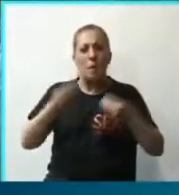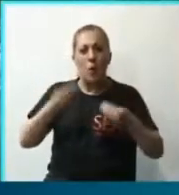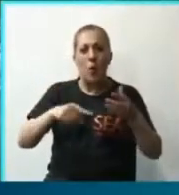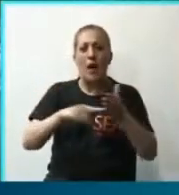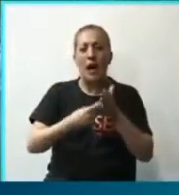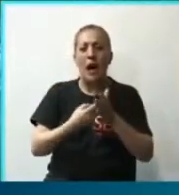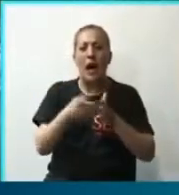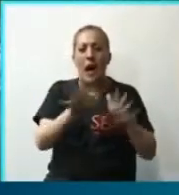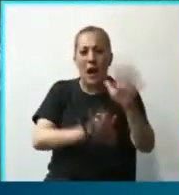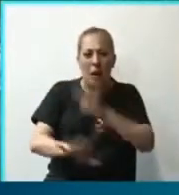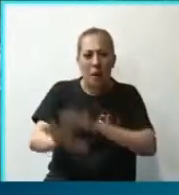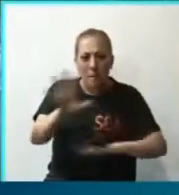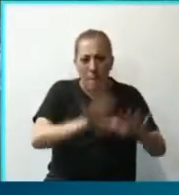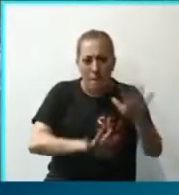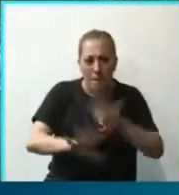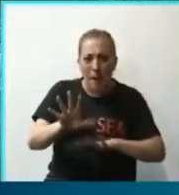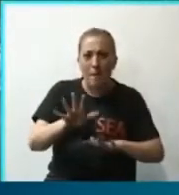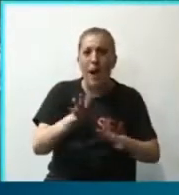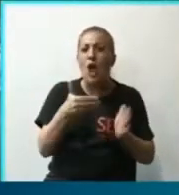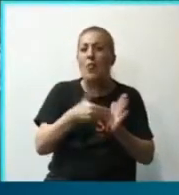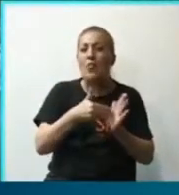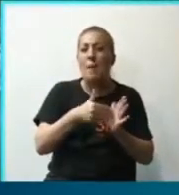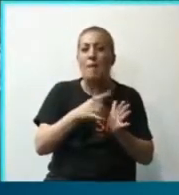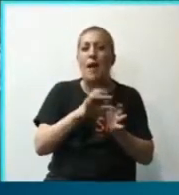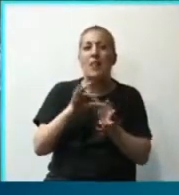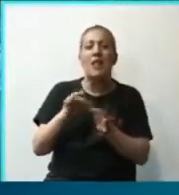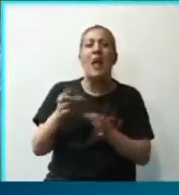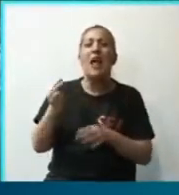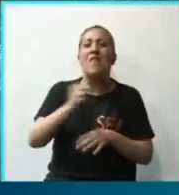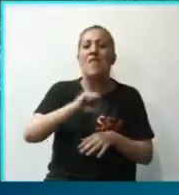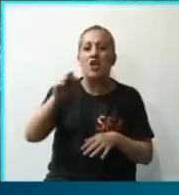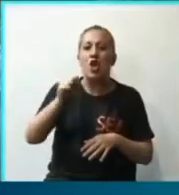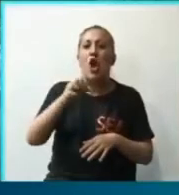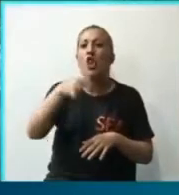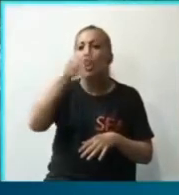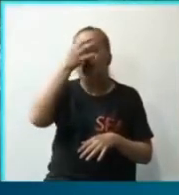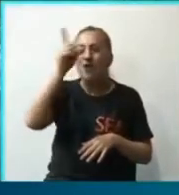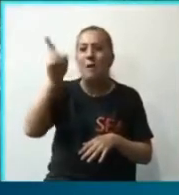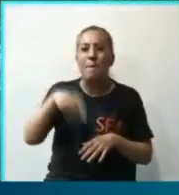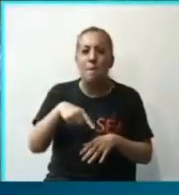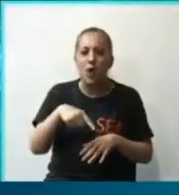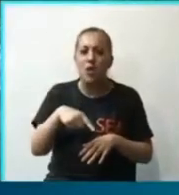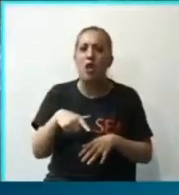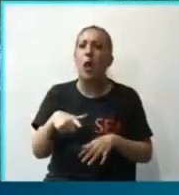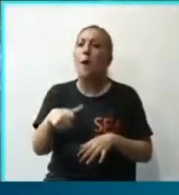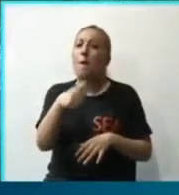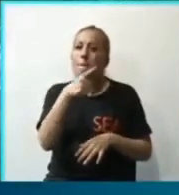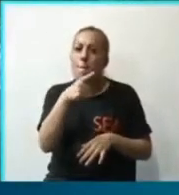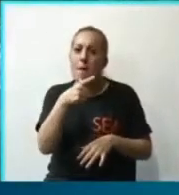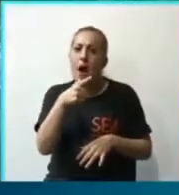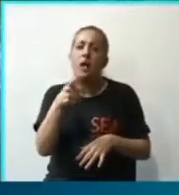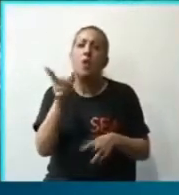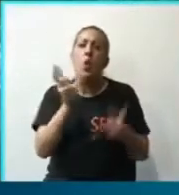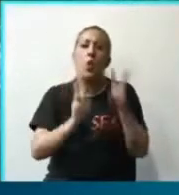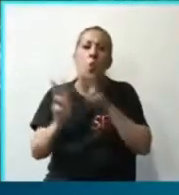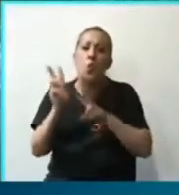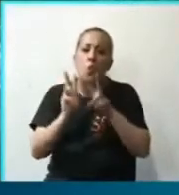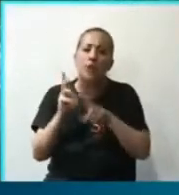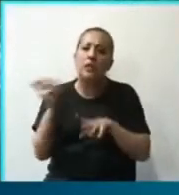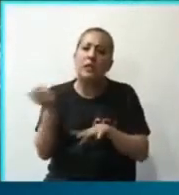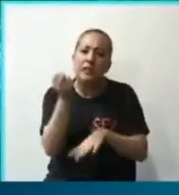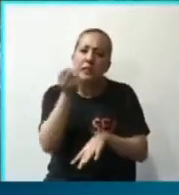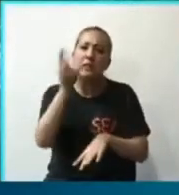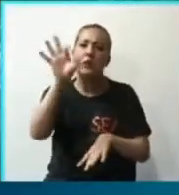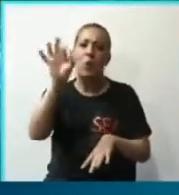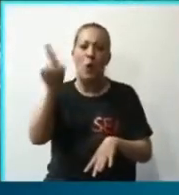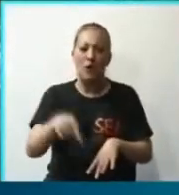armado sobre la base de una pauta inflacionaria del 12%. Y todo pinta que íbamos a estar en el 50%.